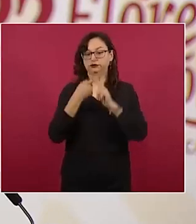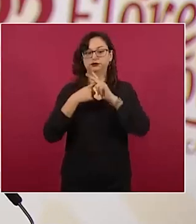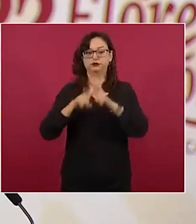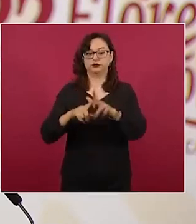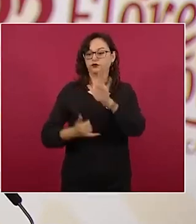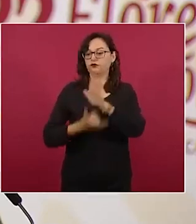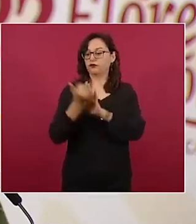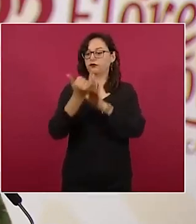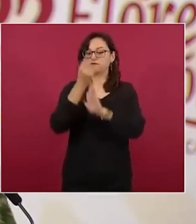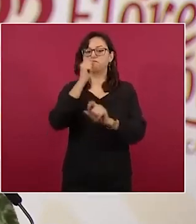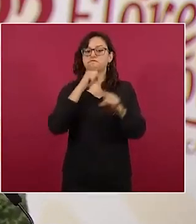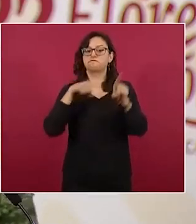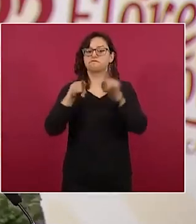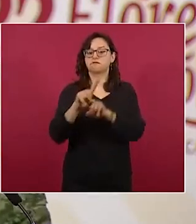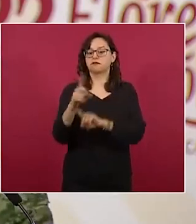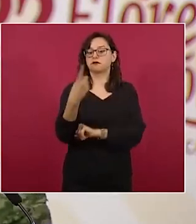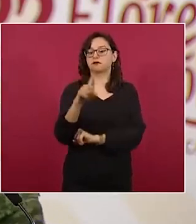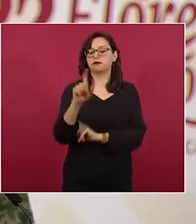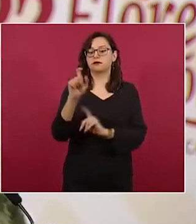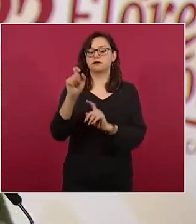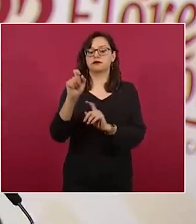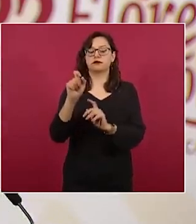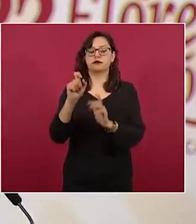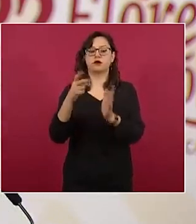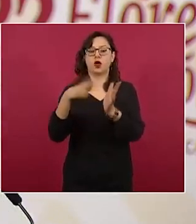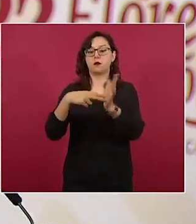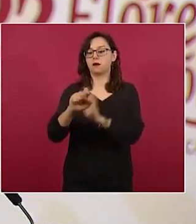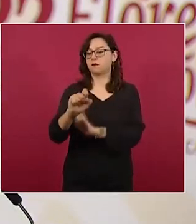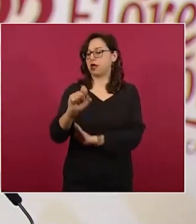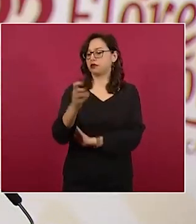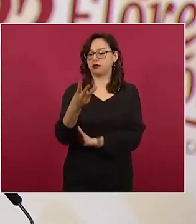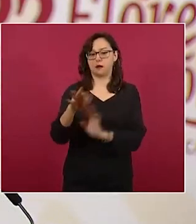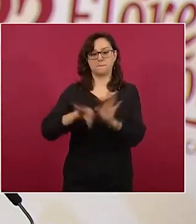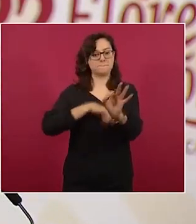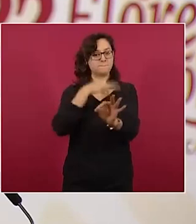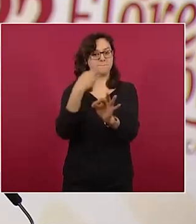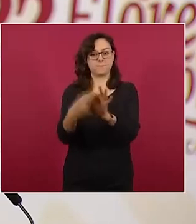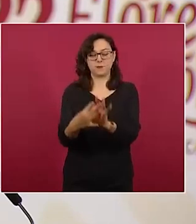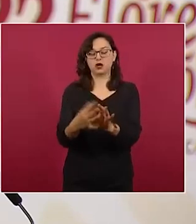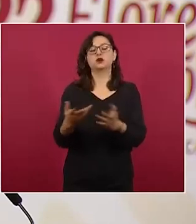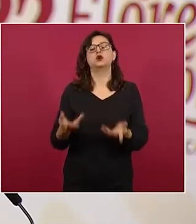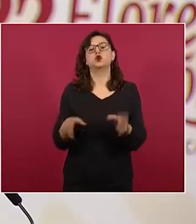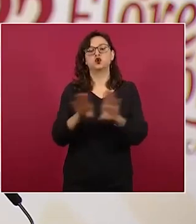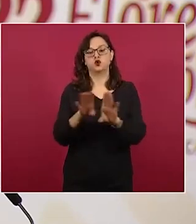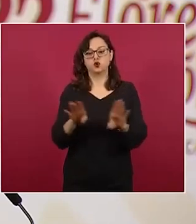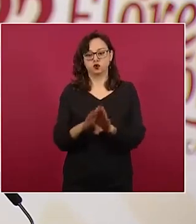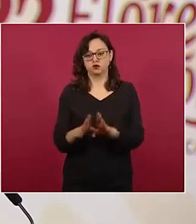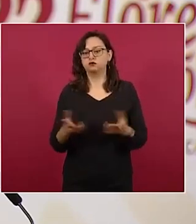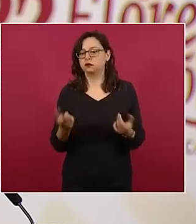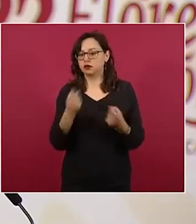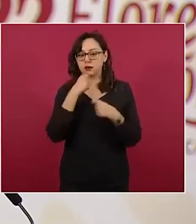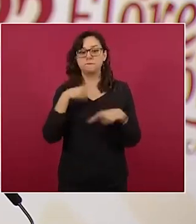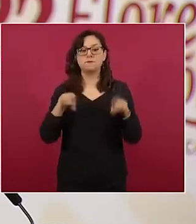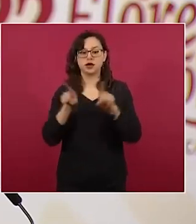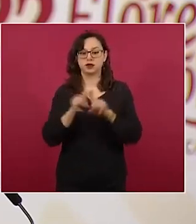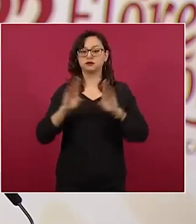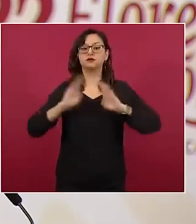deberán ser terminados en diciembre de 2023. ¿Qué estamos haciendo? Igual, ubicando y estableciendo campamentos